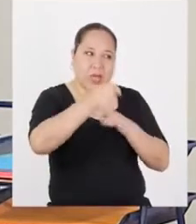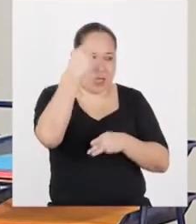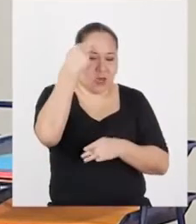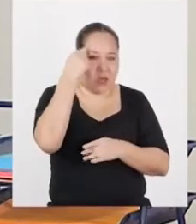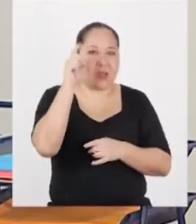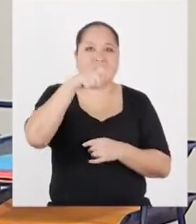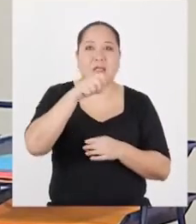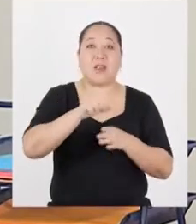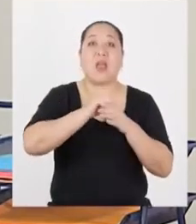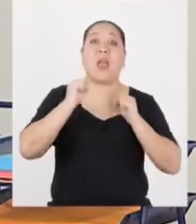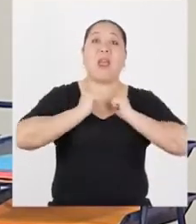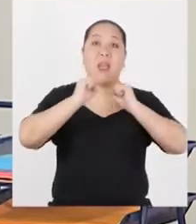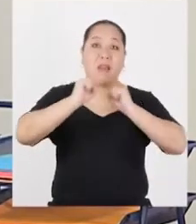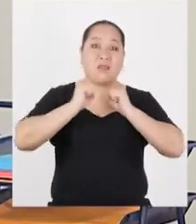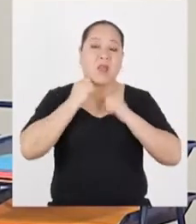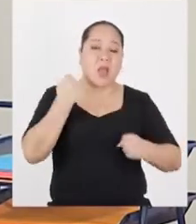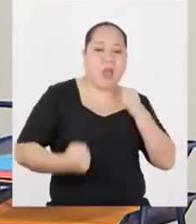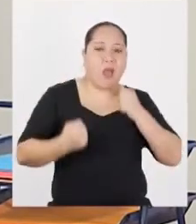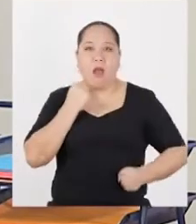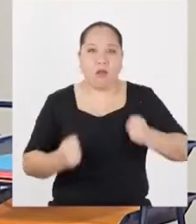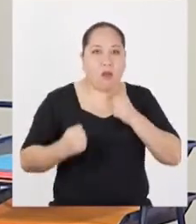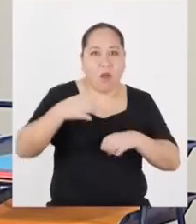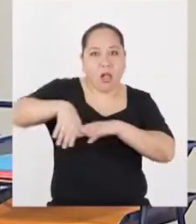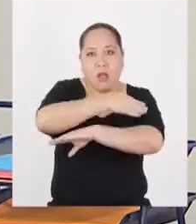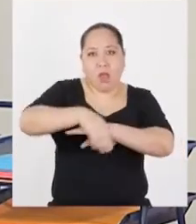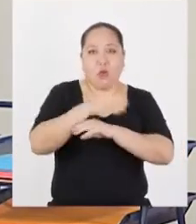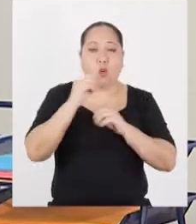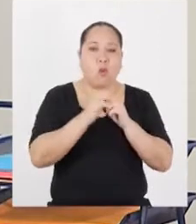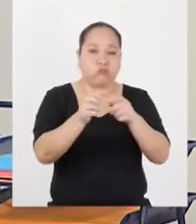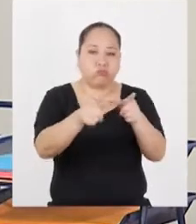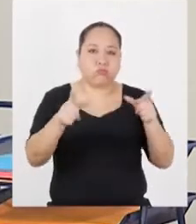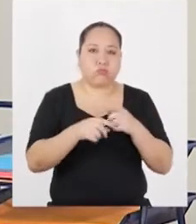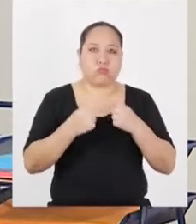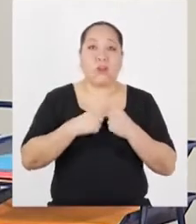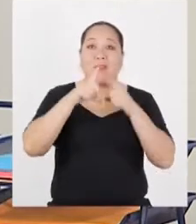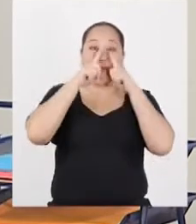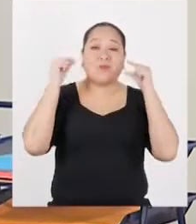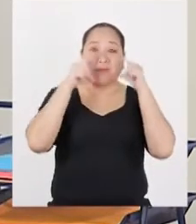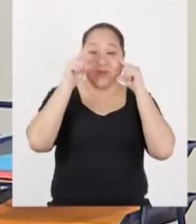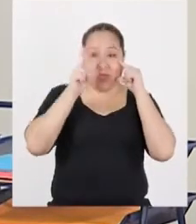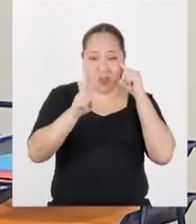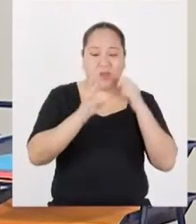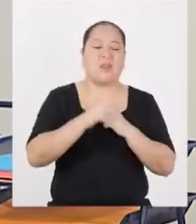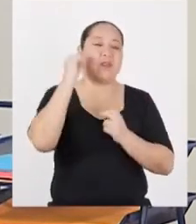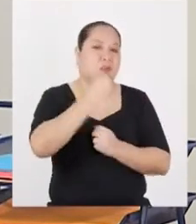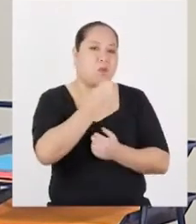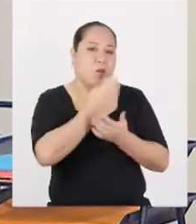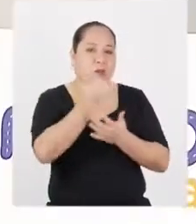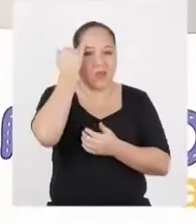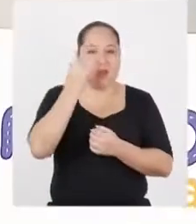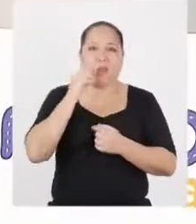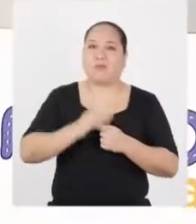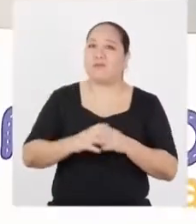tenemos el ejercicio físico. Salir a correr por las calles o en el parque, con doble mascarilla, por supuesto. Es una buena idea.